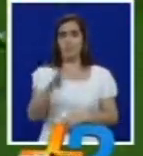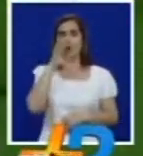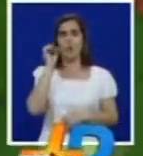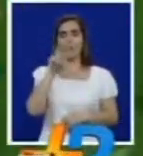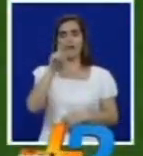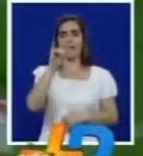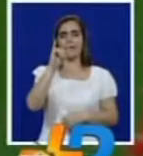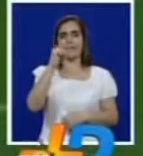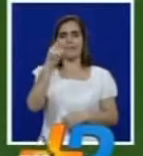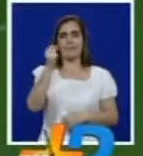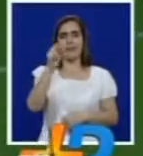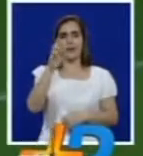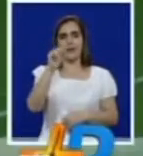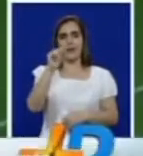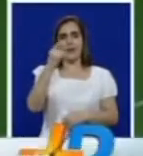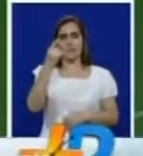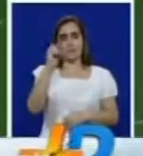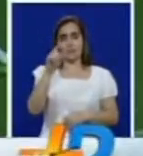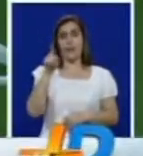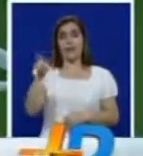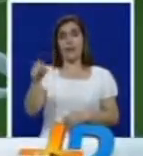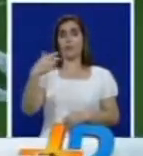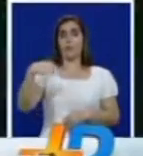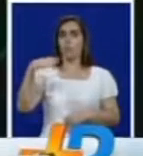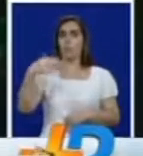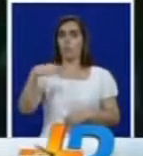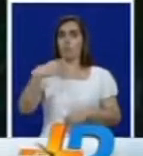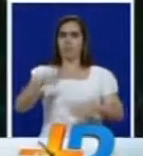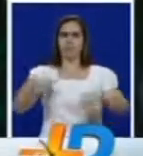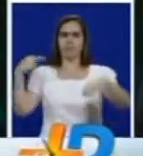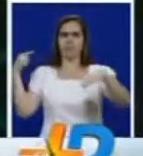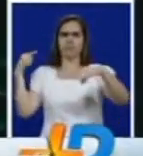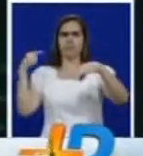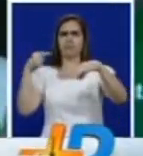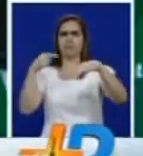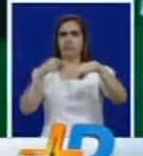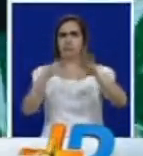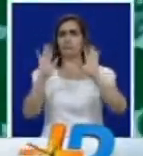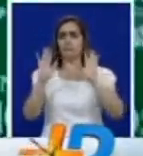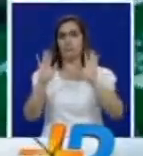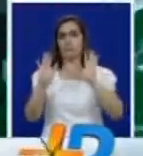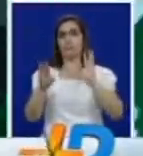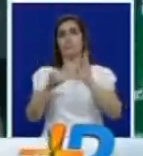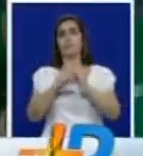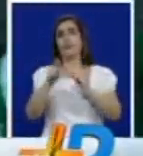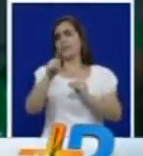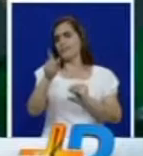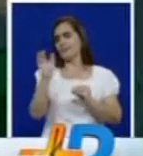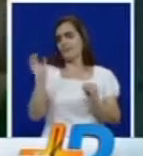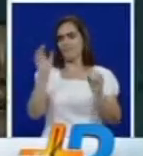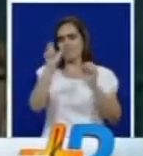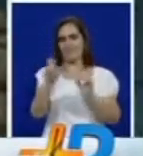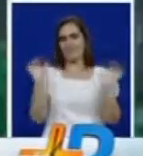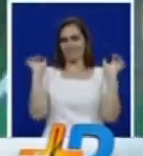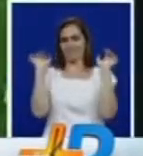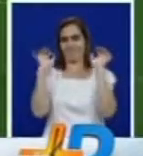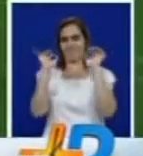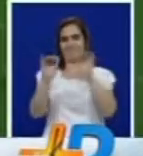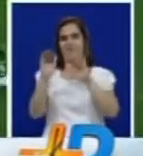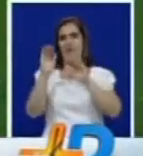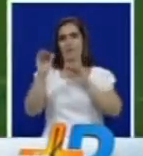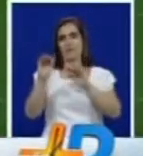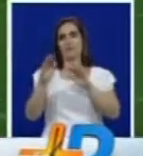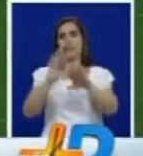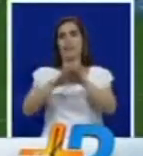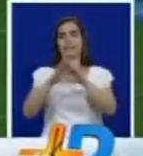lizarazazo porque es un potente izquierdazo abajo que despistó al guardameta de Independiente Santa Fe y lo cintas como siempre y al jugador el corazón es